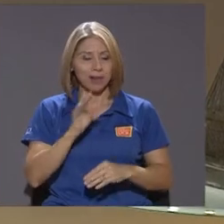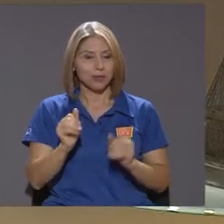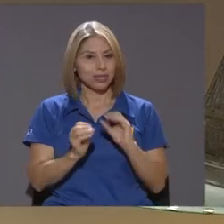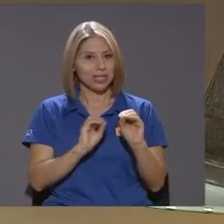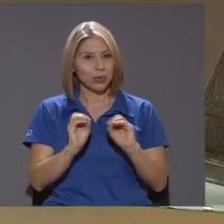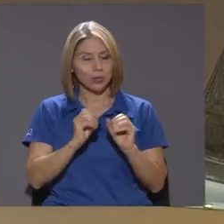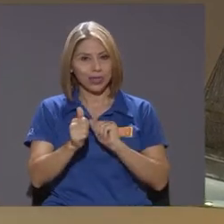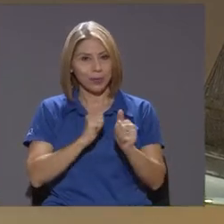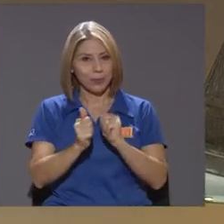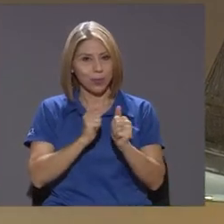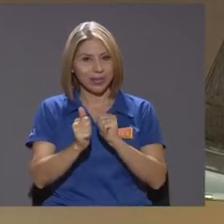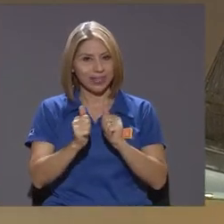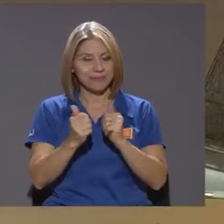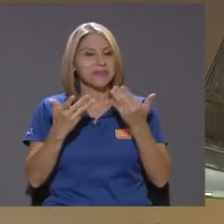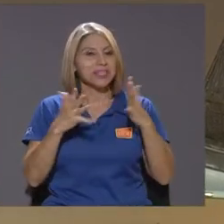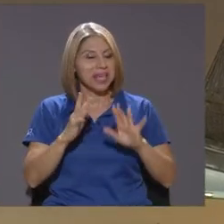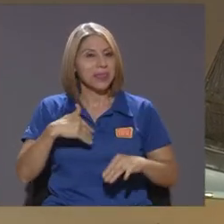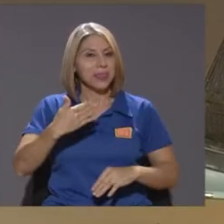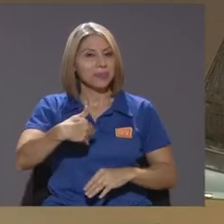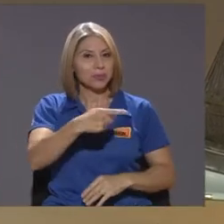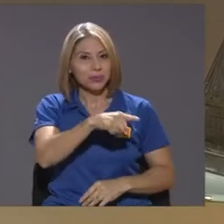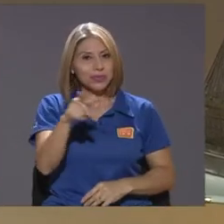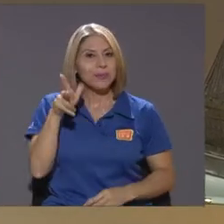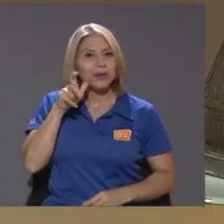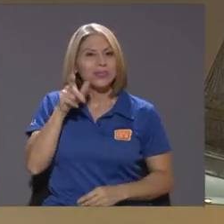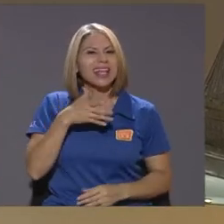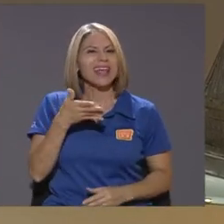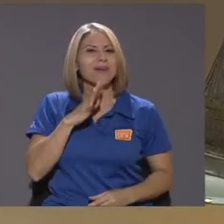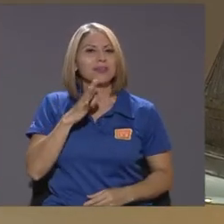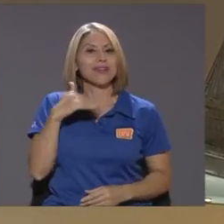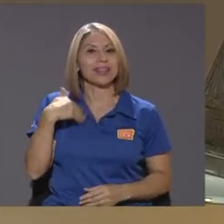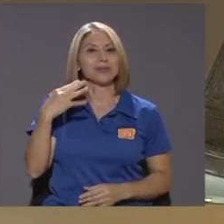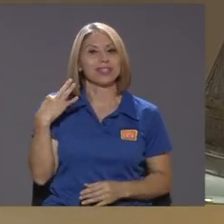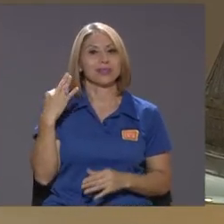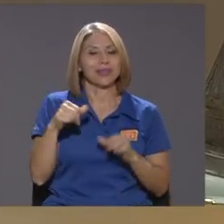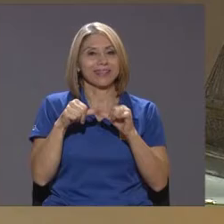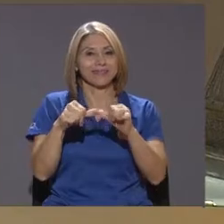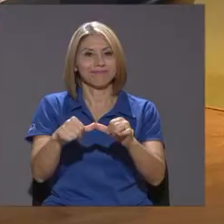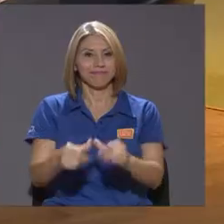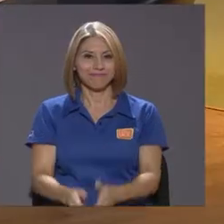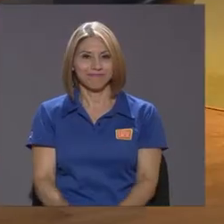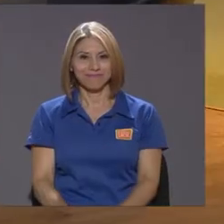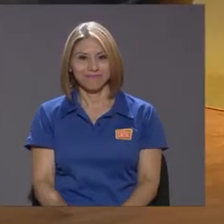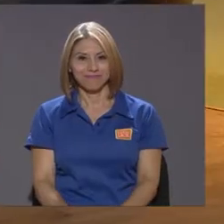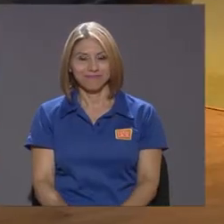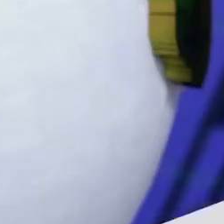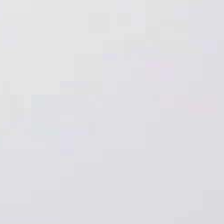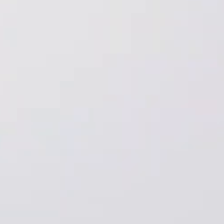ya oirán ustedes de qué vamos a hablar una vez que el canal los invite a hacerlo regresamos